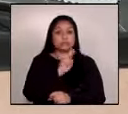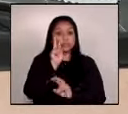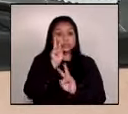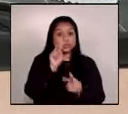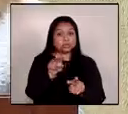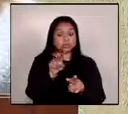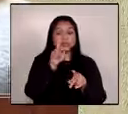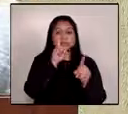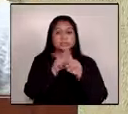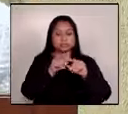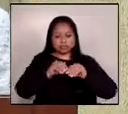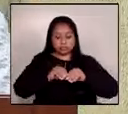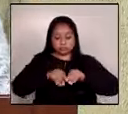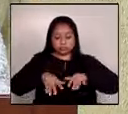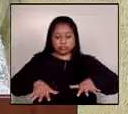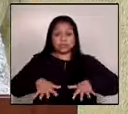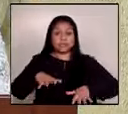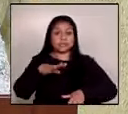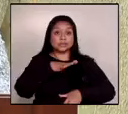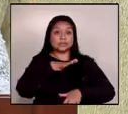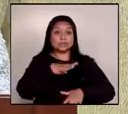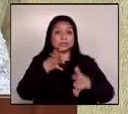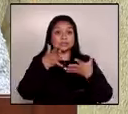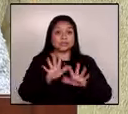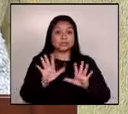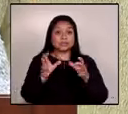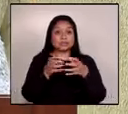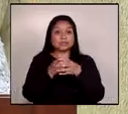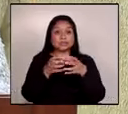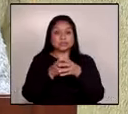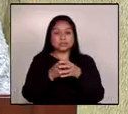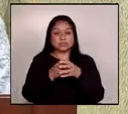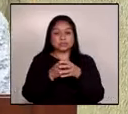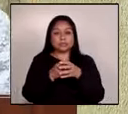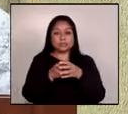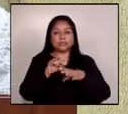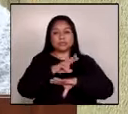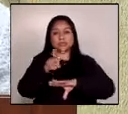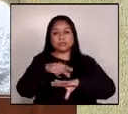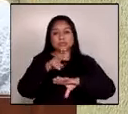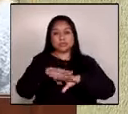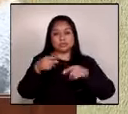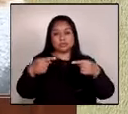la estructura que tendrá y que tiene ya la comisión nacional contra la corrupción